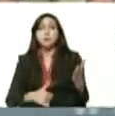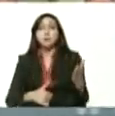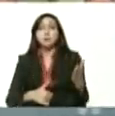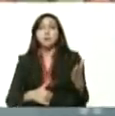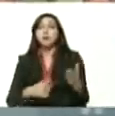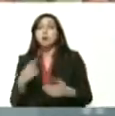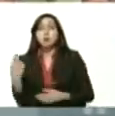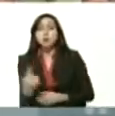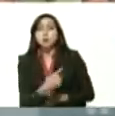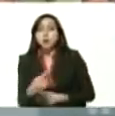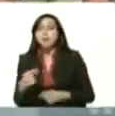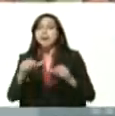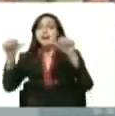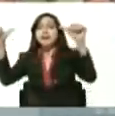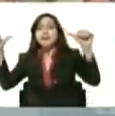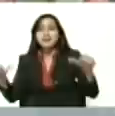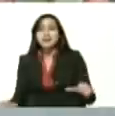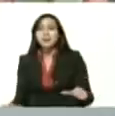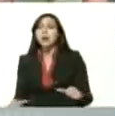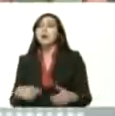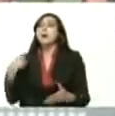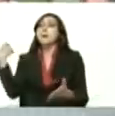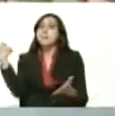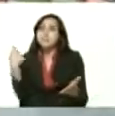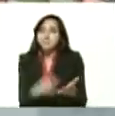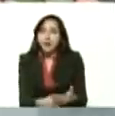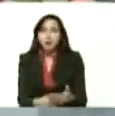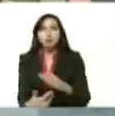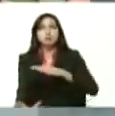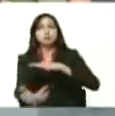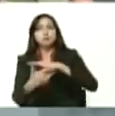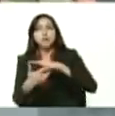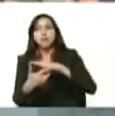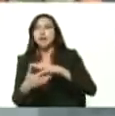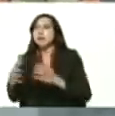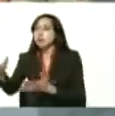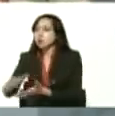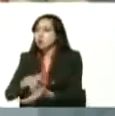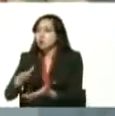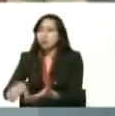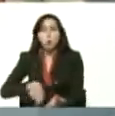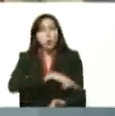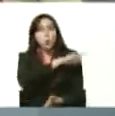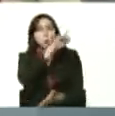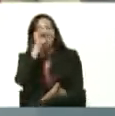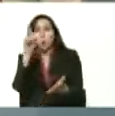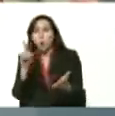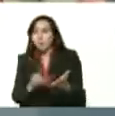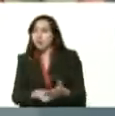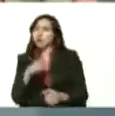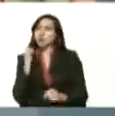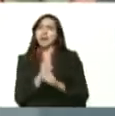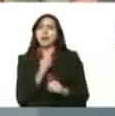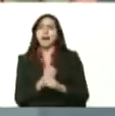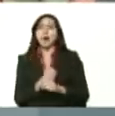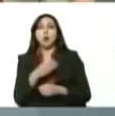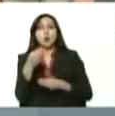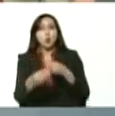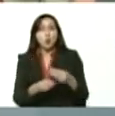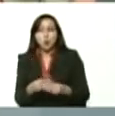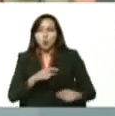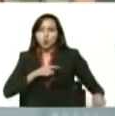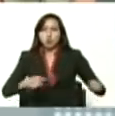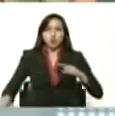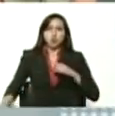puesta en el sistema, recibe todo el dinero de su cosecha, lo cual facilita la transacción, el movimiento,